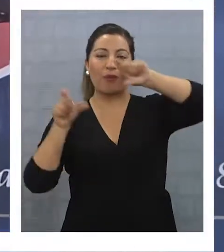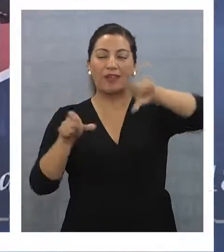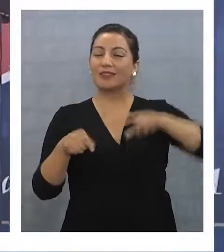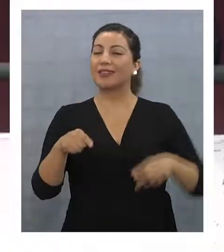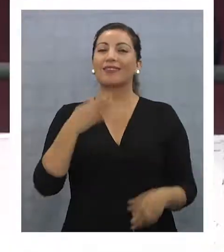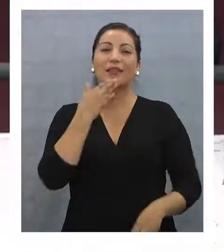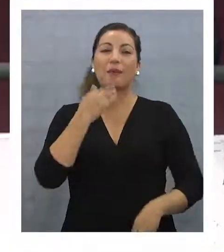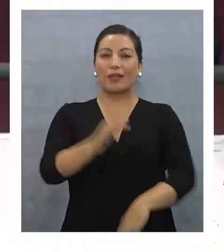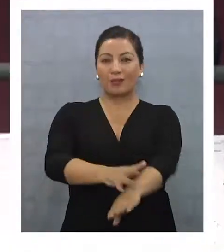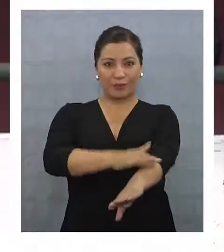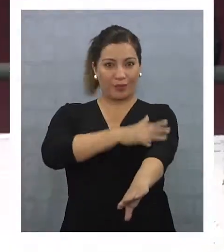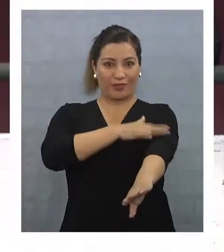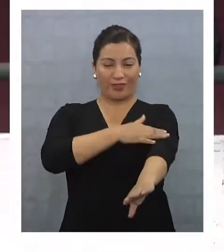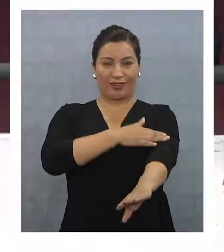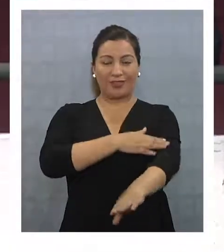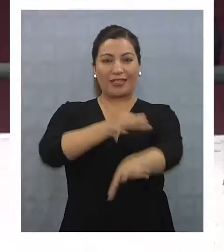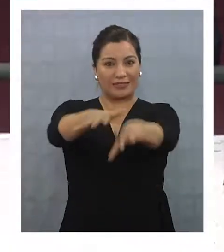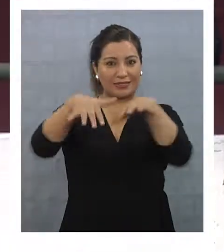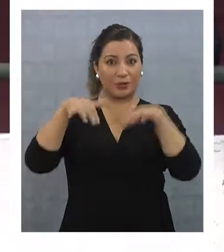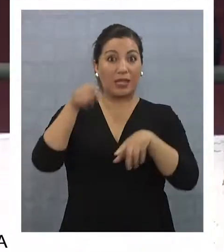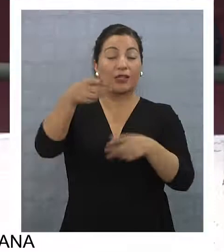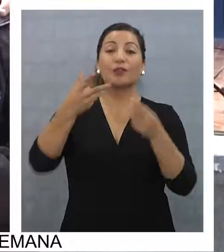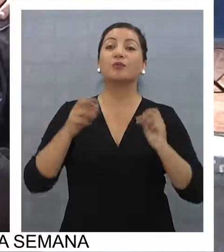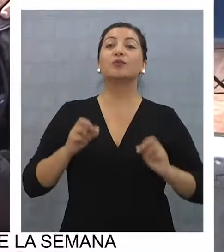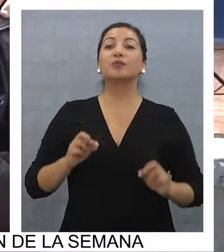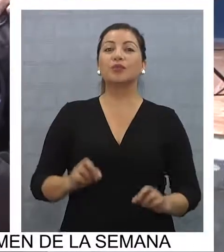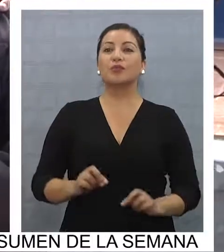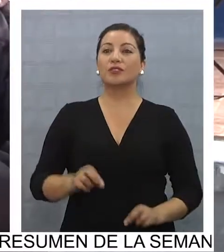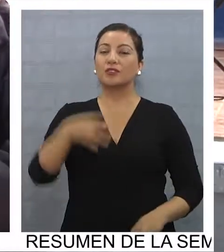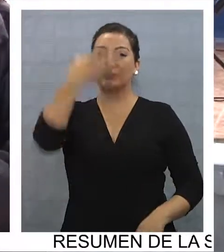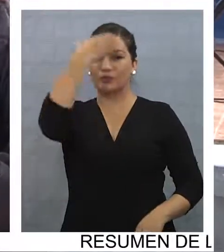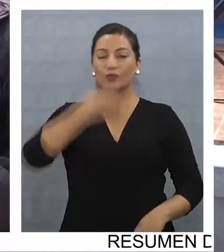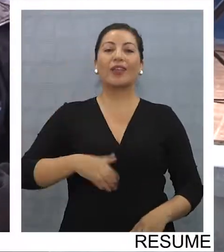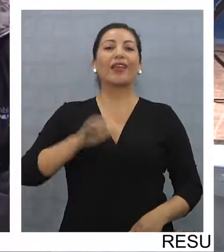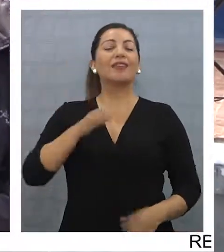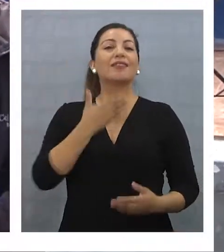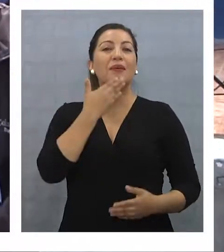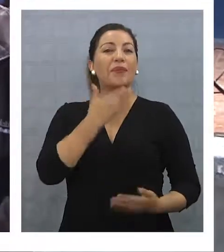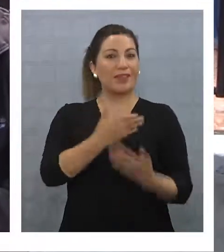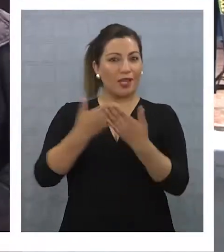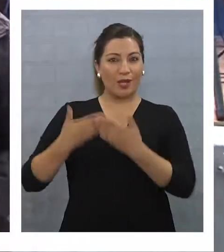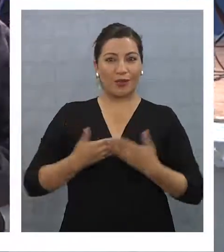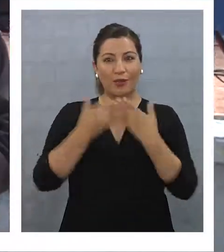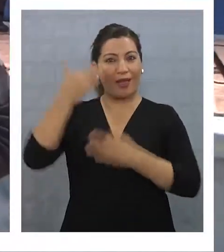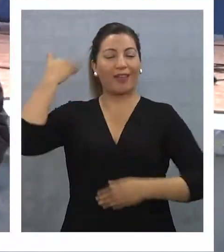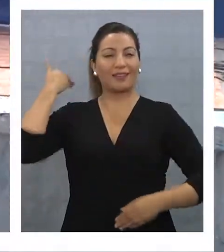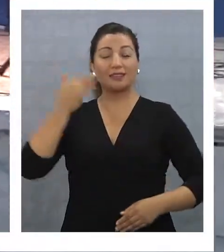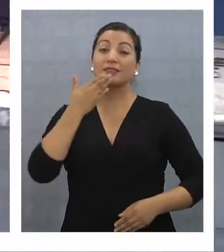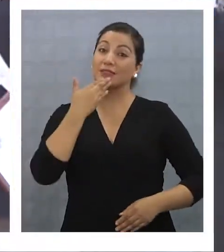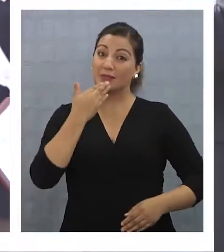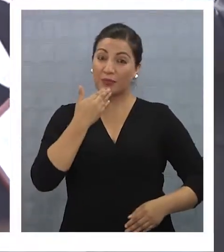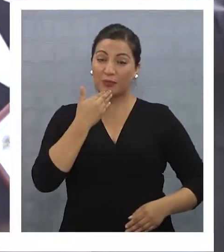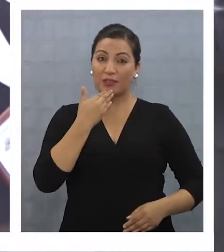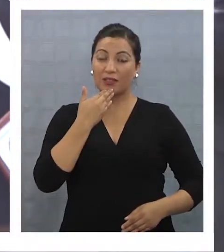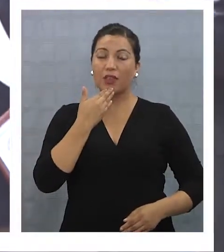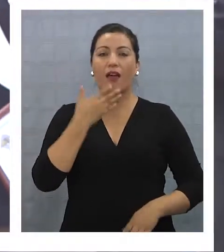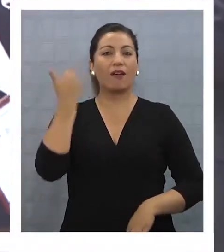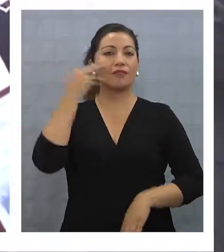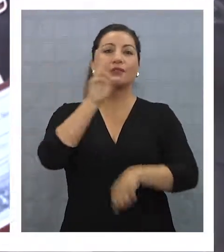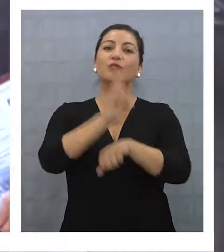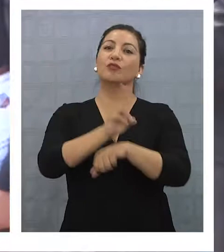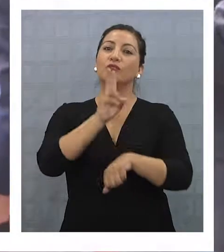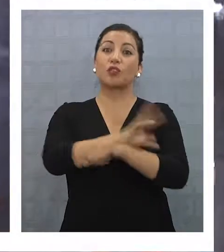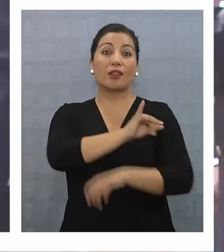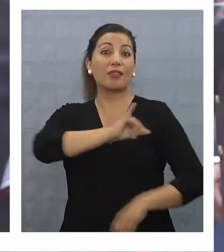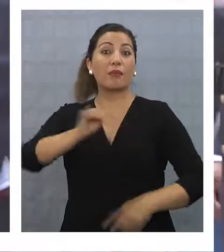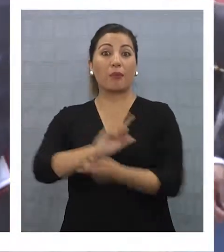emotivos de la ceremonia. En esta oportunidad lo recibió quien no solo fue alumno de este emblemático liceo, sino también docente y llegó a